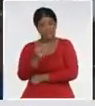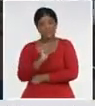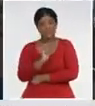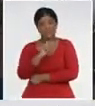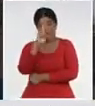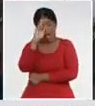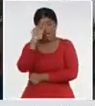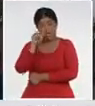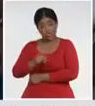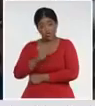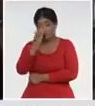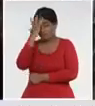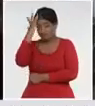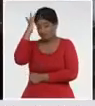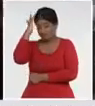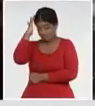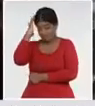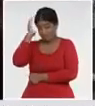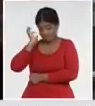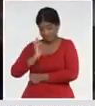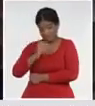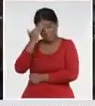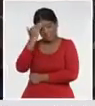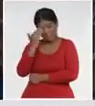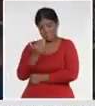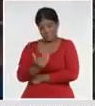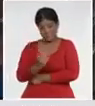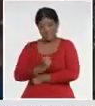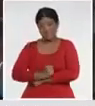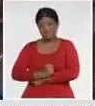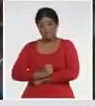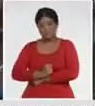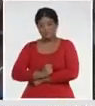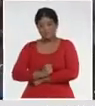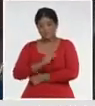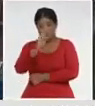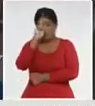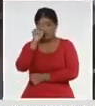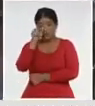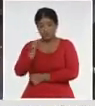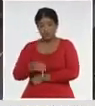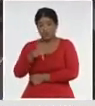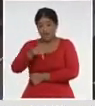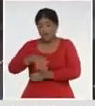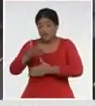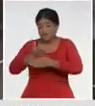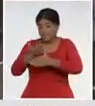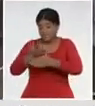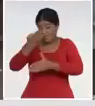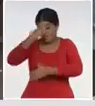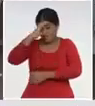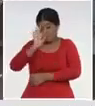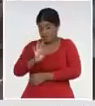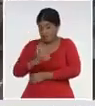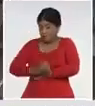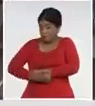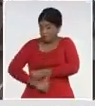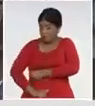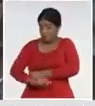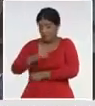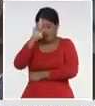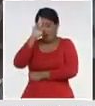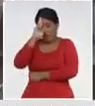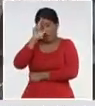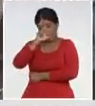Francisco Durán García por su encuentro. Doctor, en su tierra natal, justamente en el Hospital Saturnino Olora.